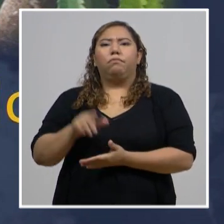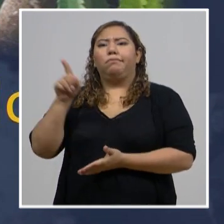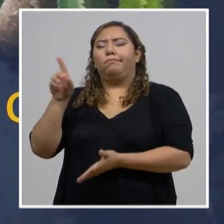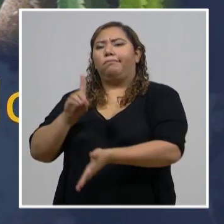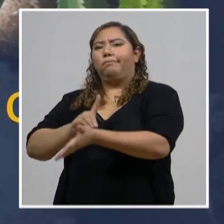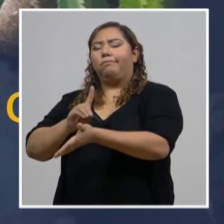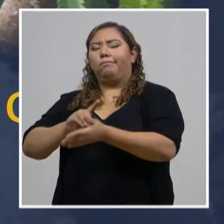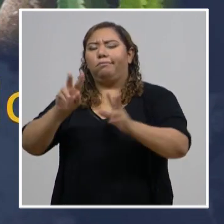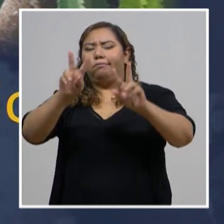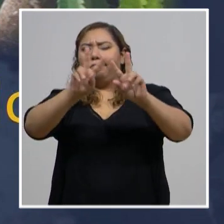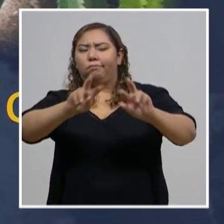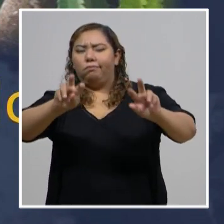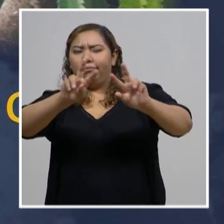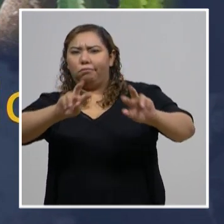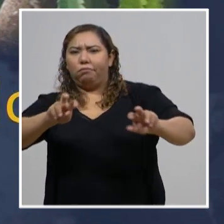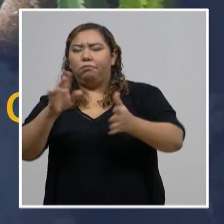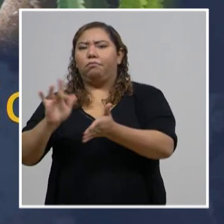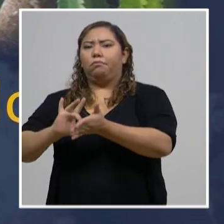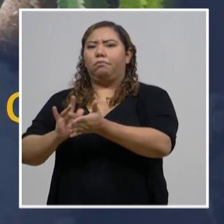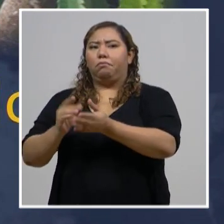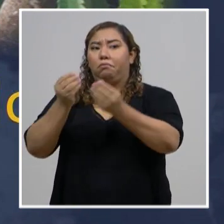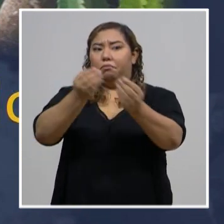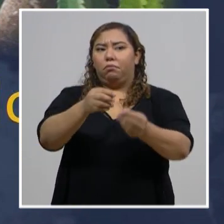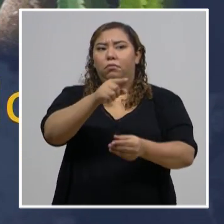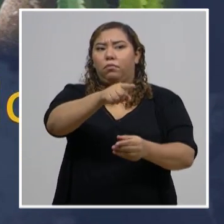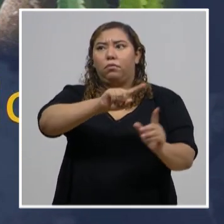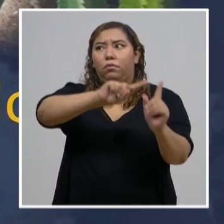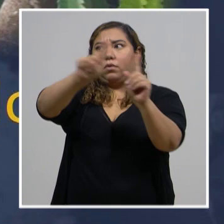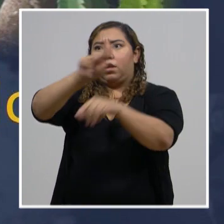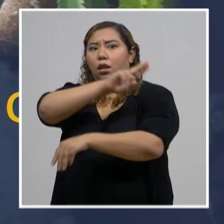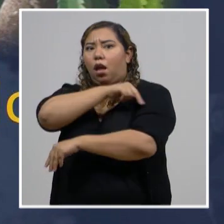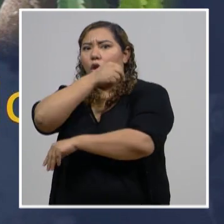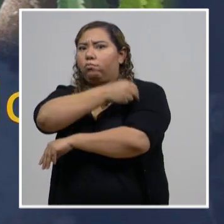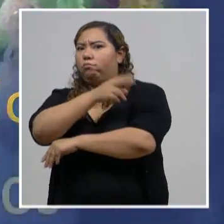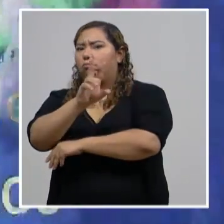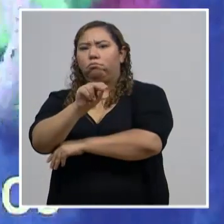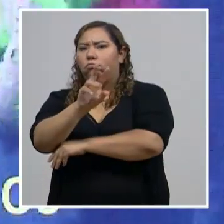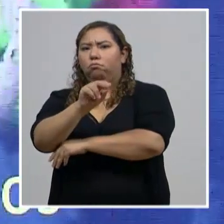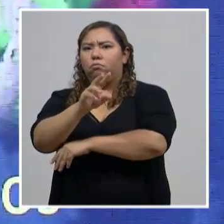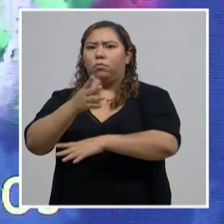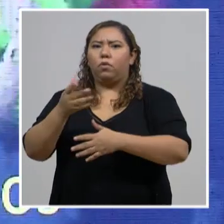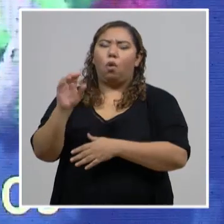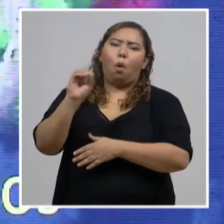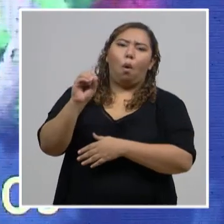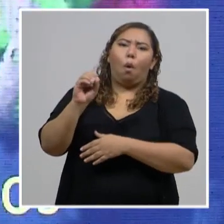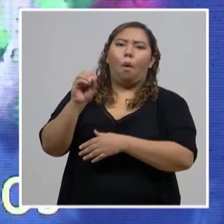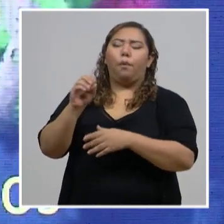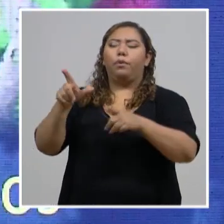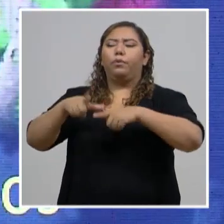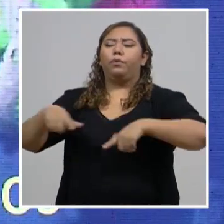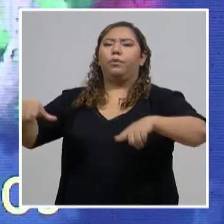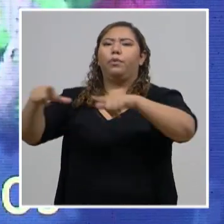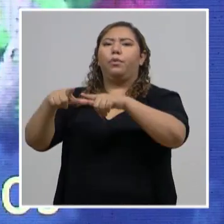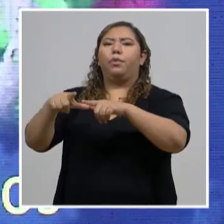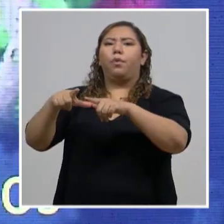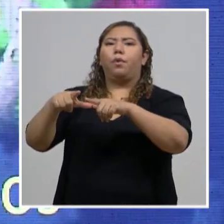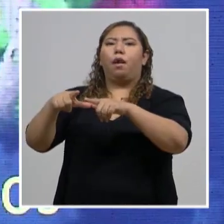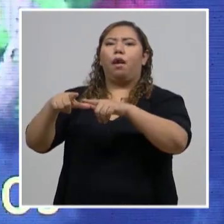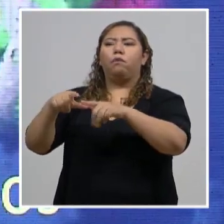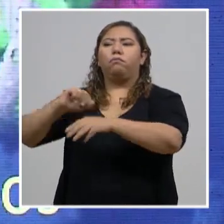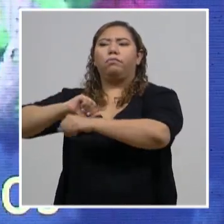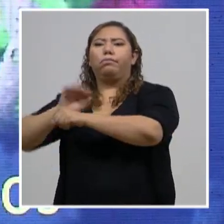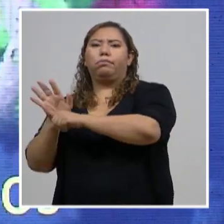necesitado en este momento acudir a un hospital, a un triaje o a un centro de salud porque han recibido su tratamiento